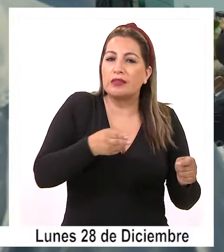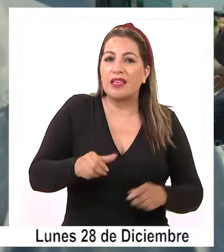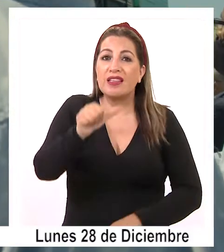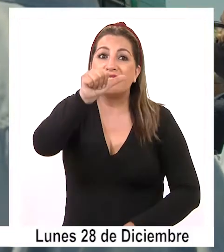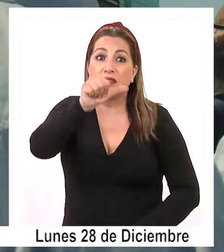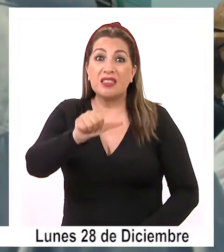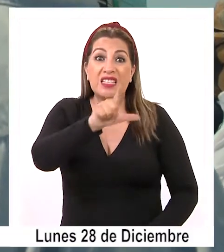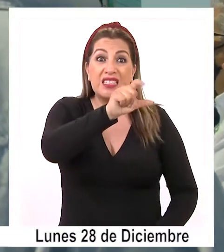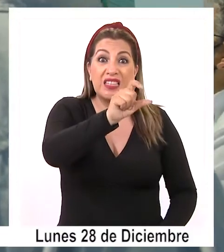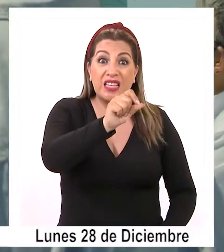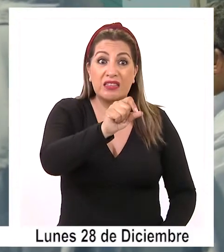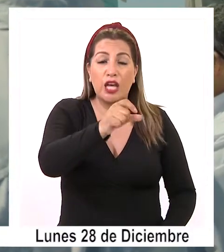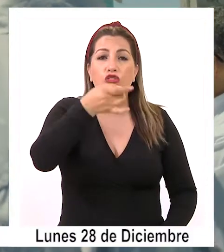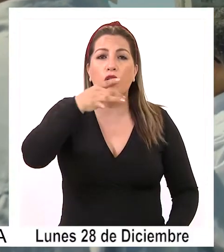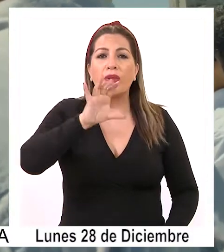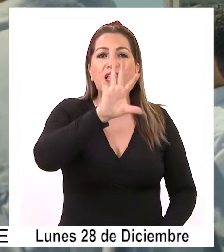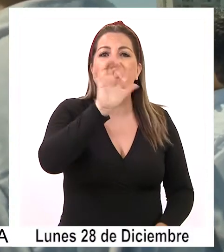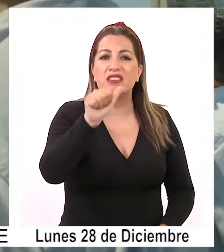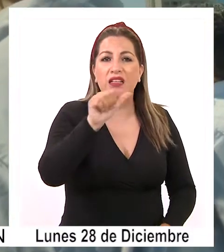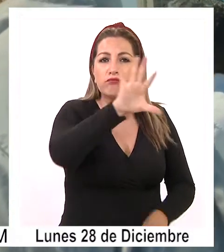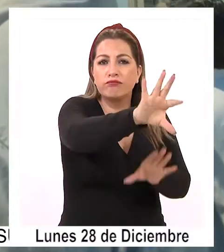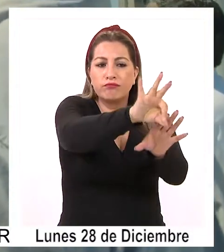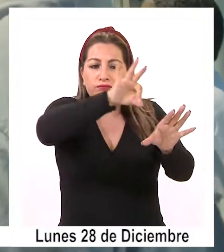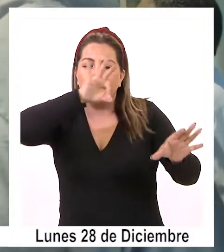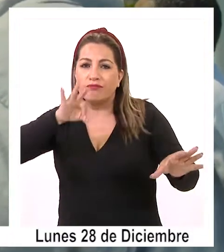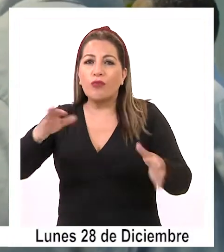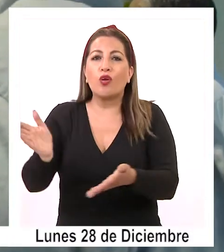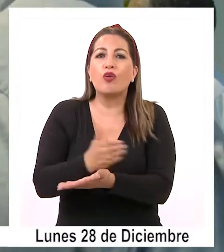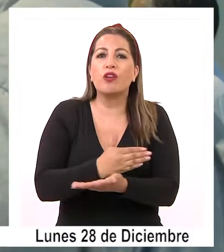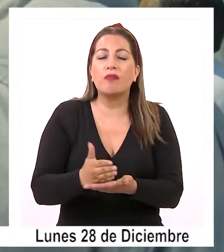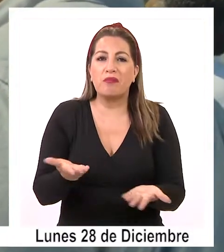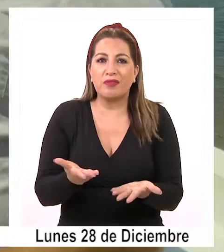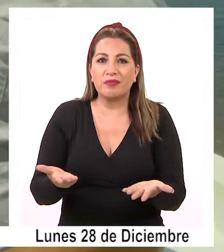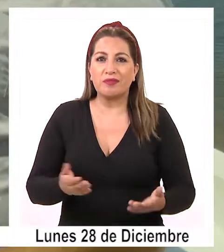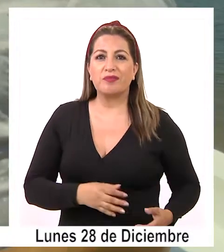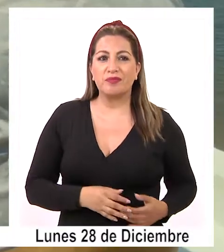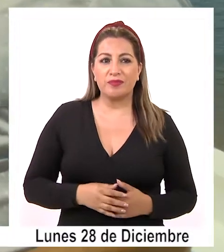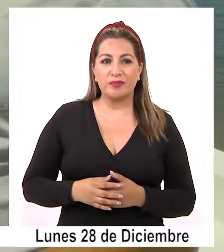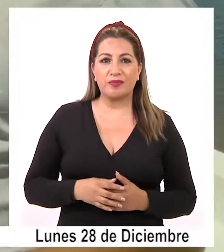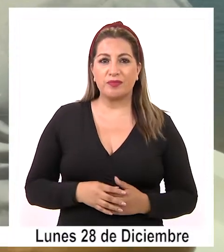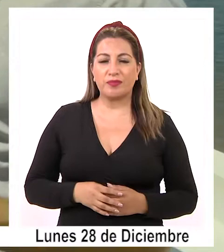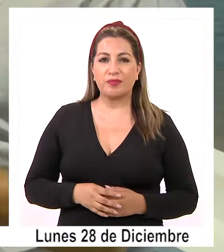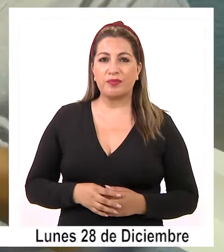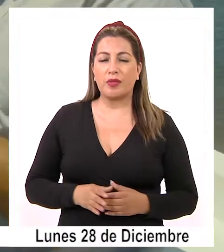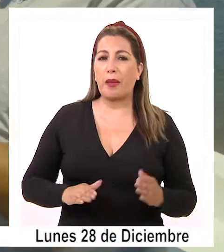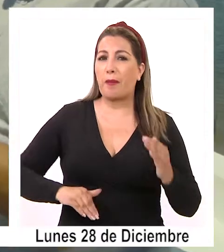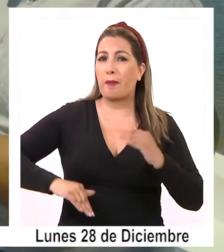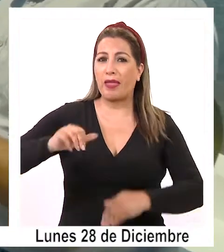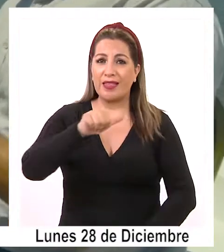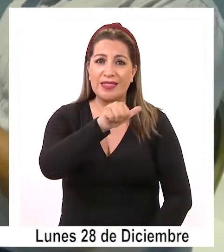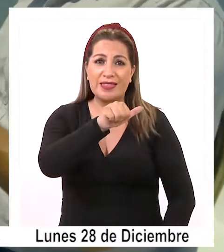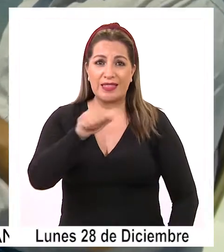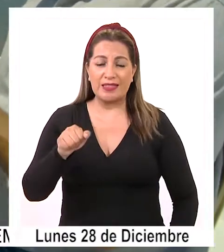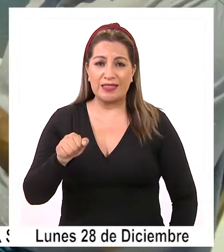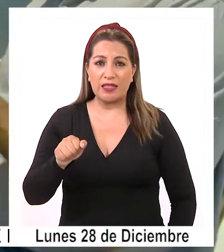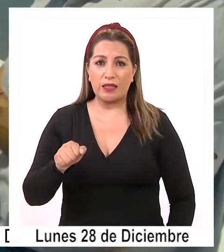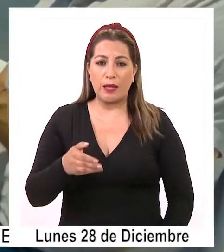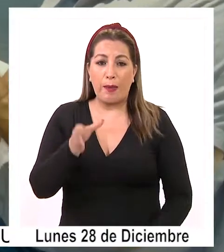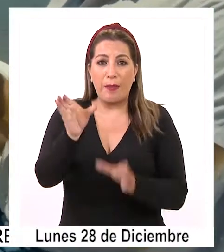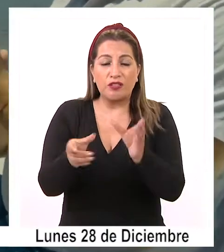6 de los 70 emprendedores beneficiados con el plan hasta el momento. Son más de 600